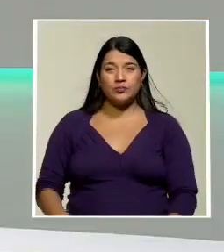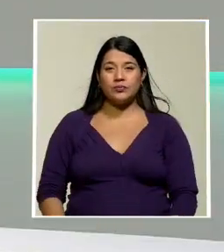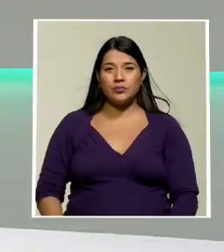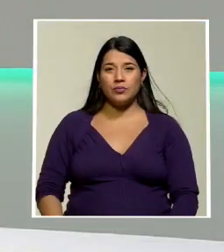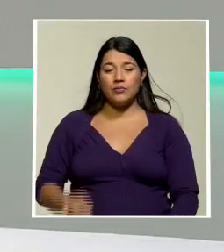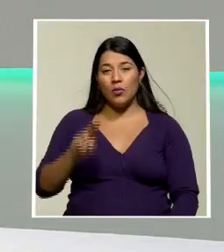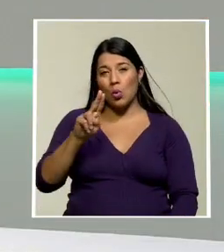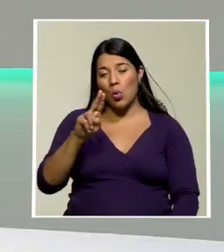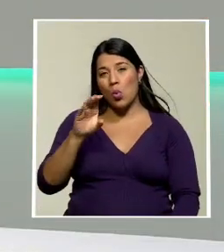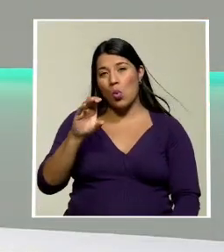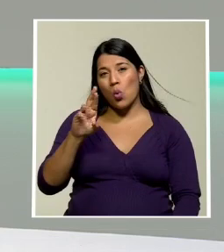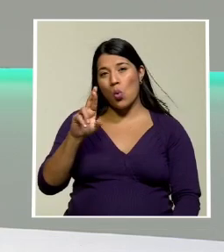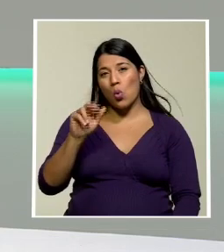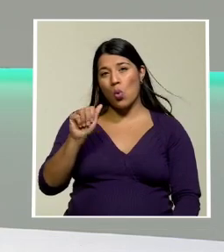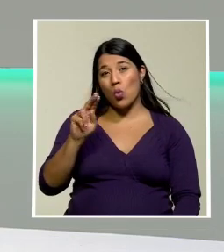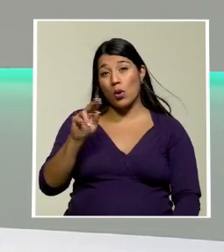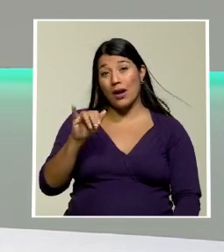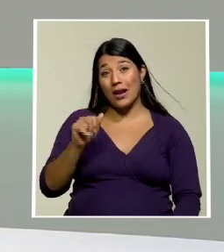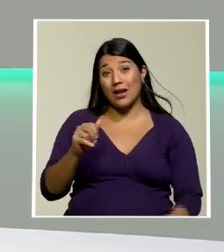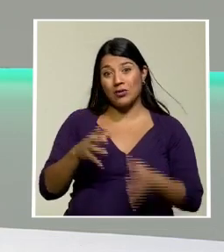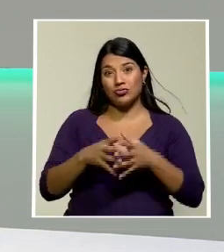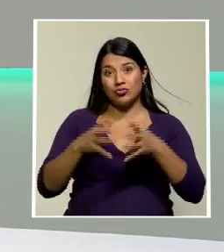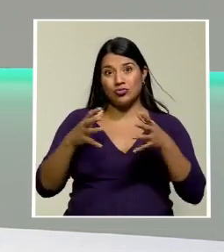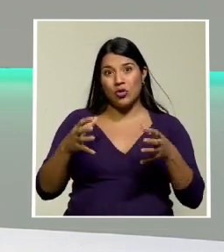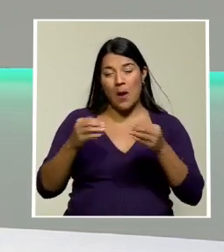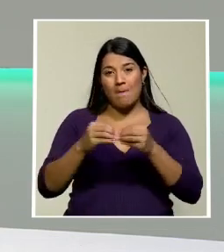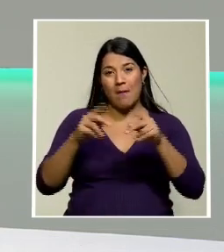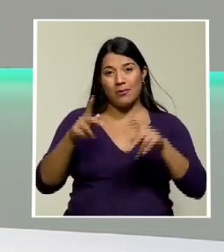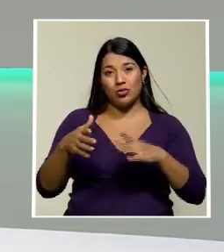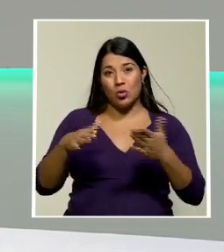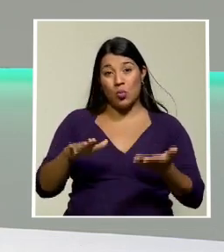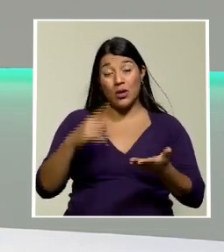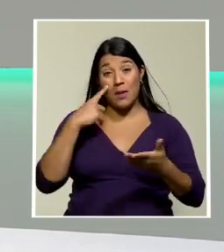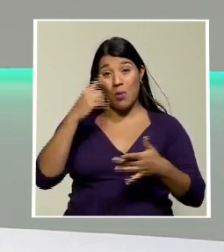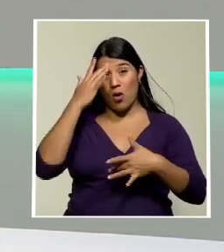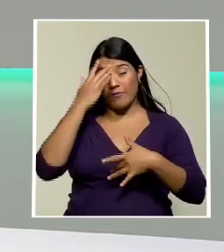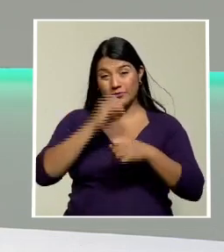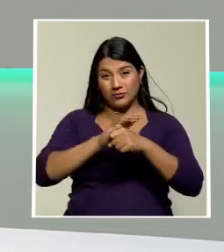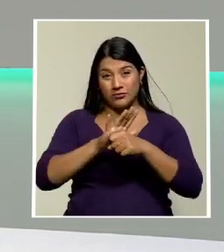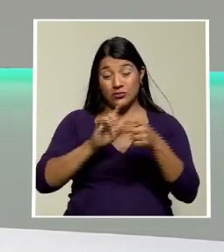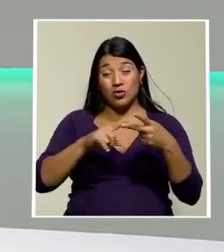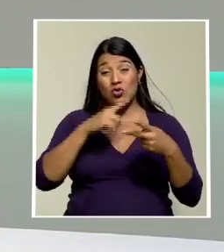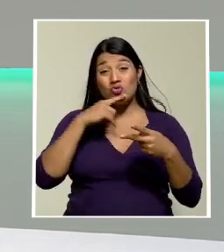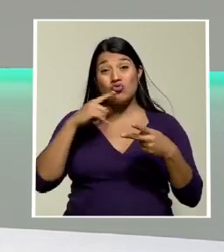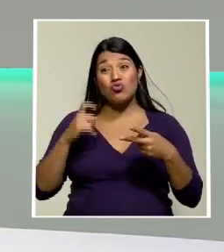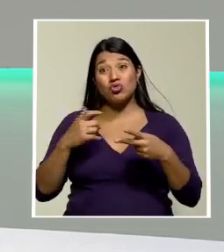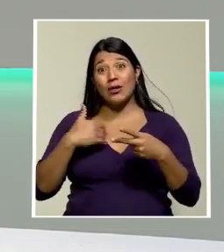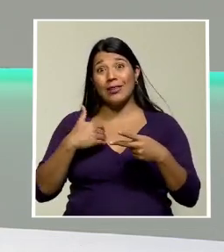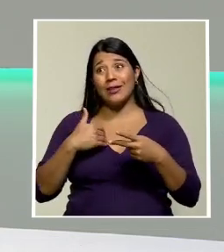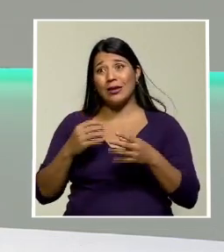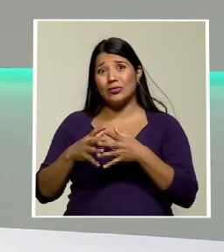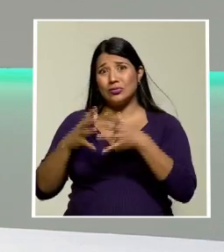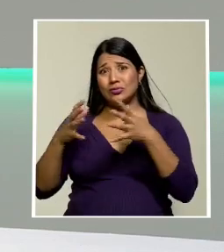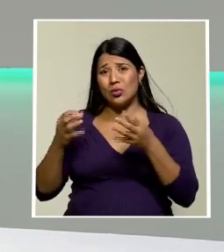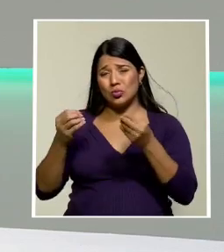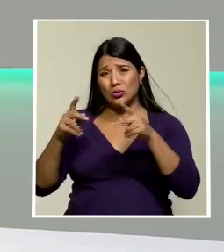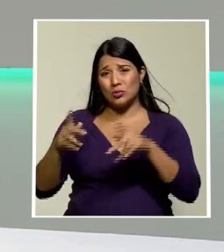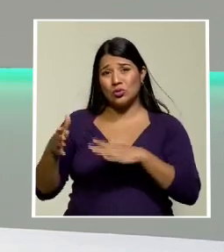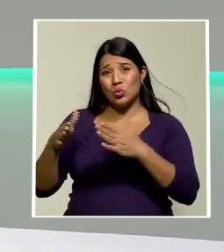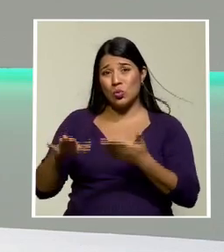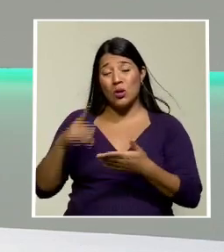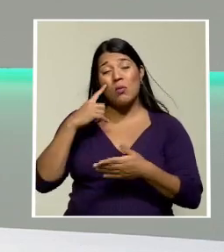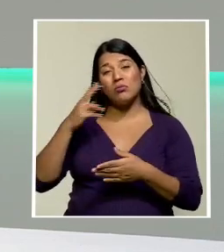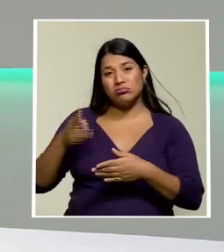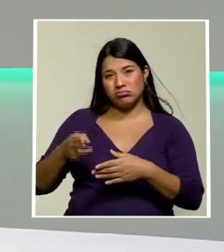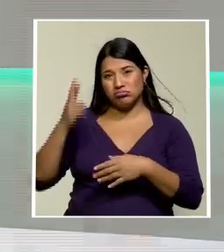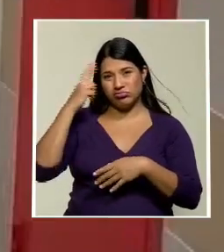Ucrania sufrió un aumento de fallecidos a causa de la COVID-19 y Rusia registra la cifra más alta de decesos por esta misma